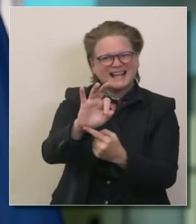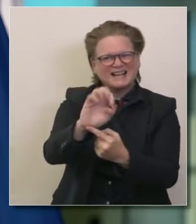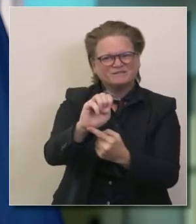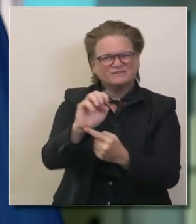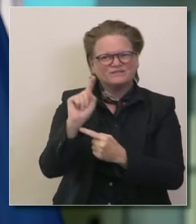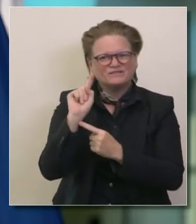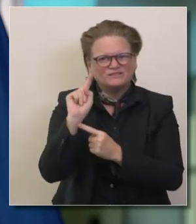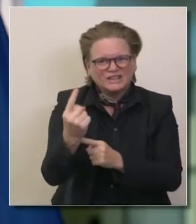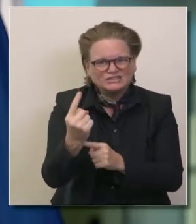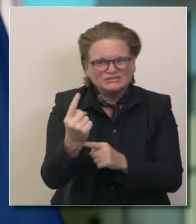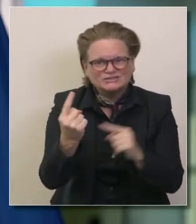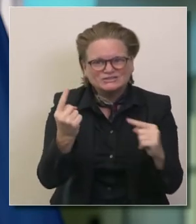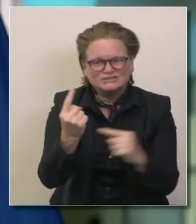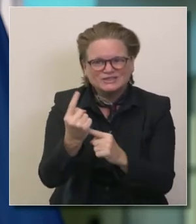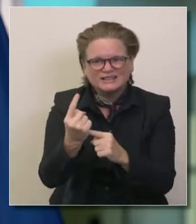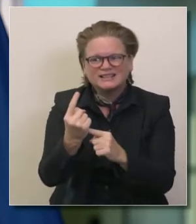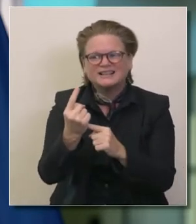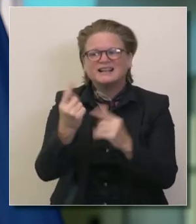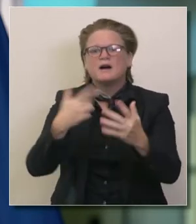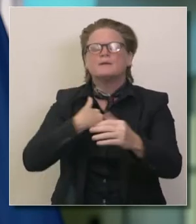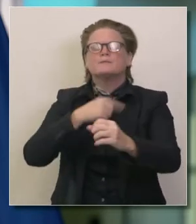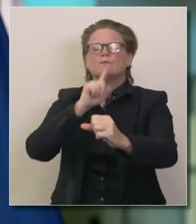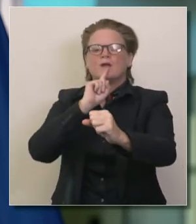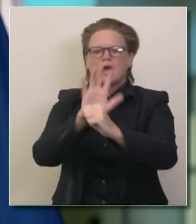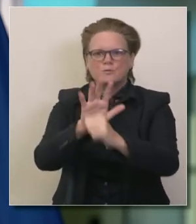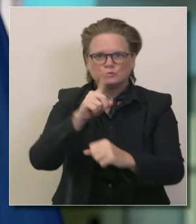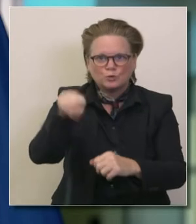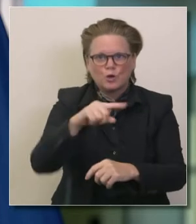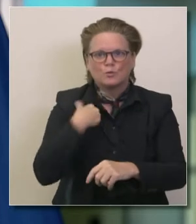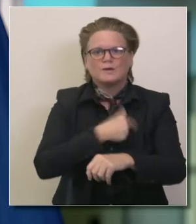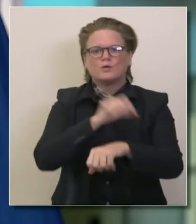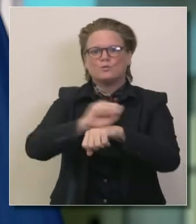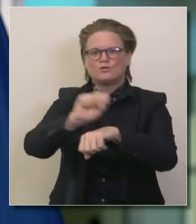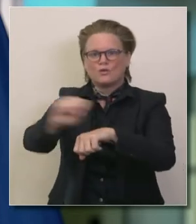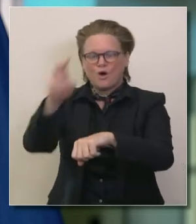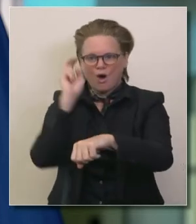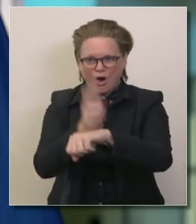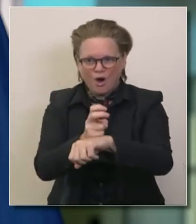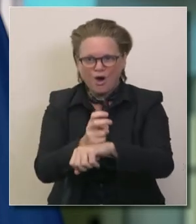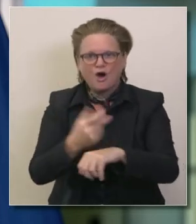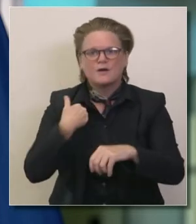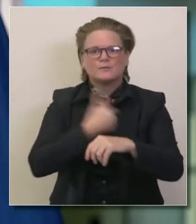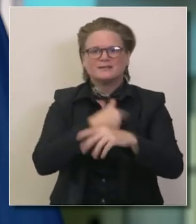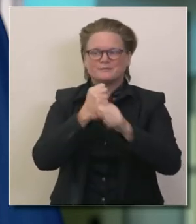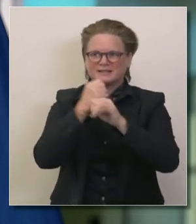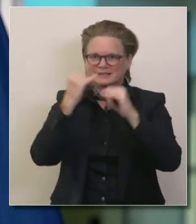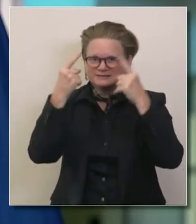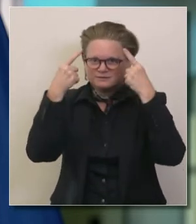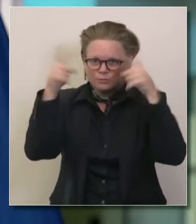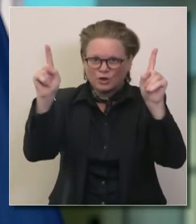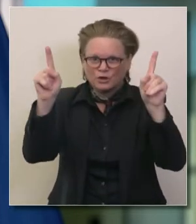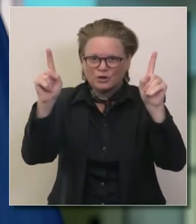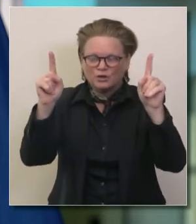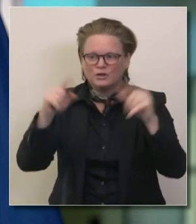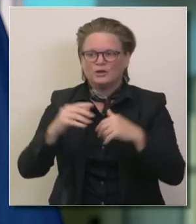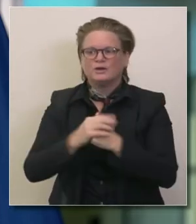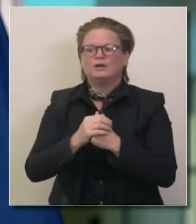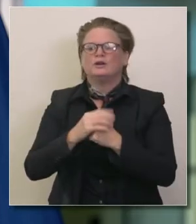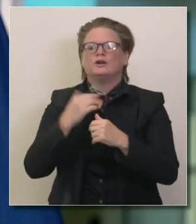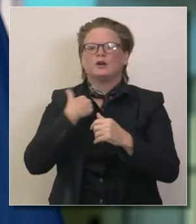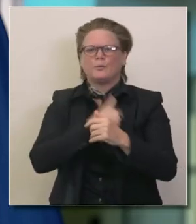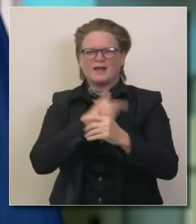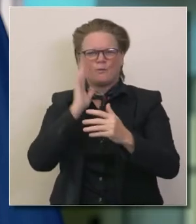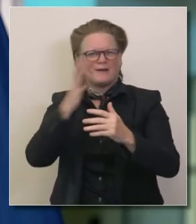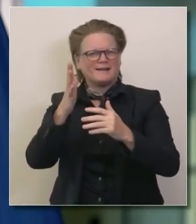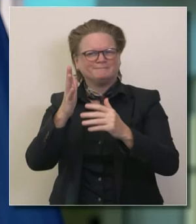debemos hacerlo sin riesgo y le aseguro que estamos trabajando para avanzar esta causa en los días venideros oirán más y